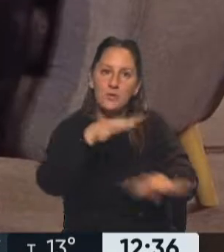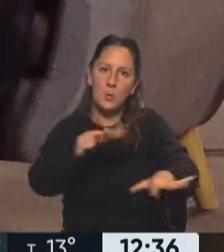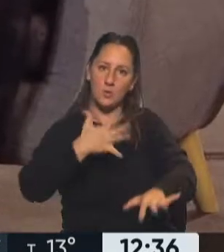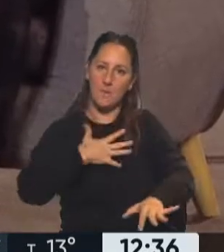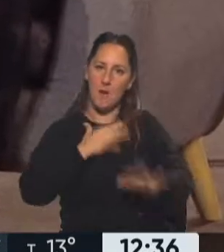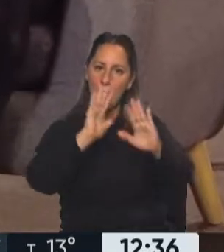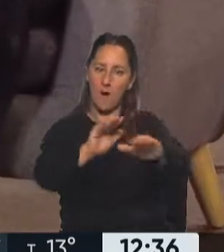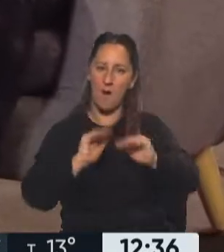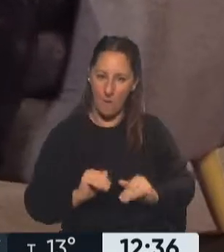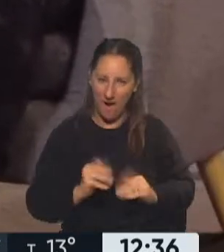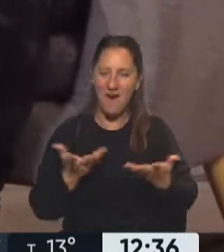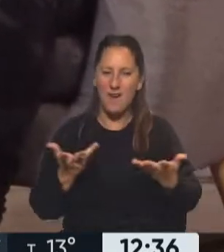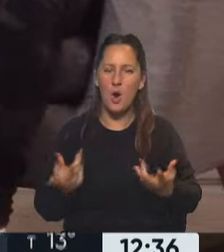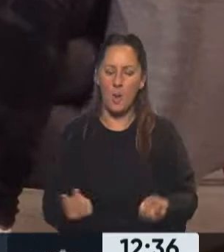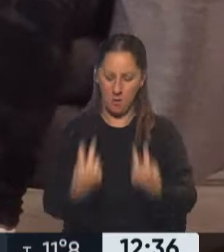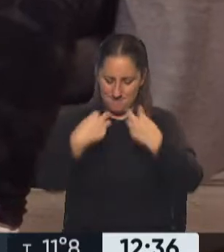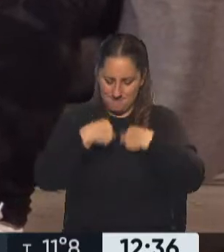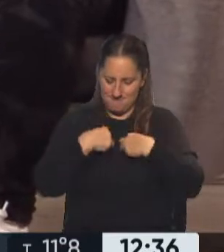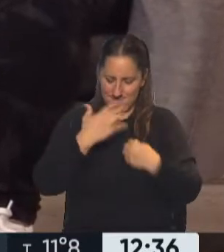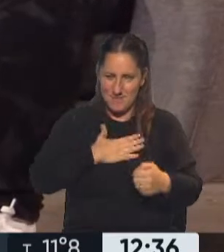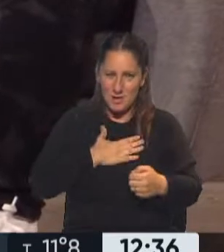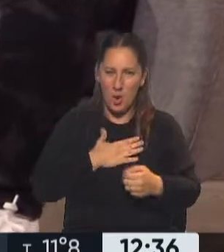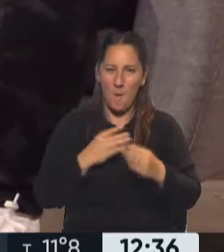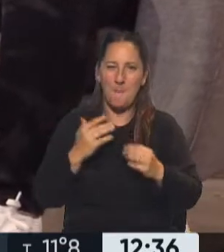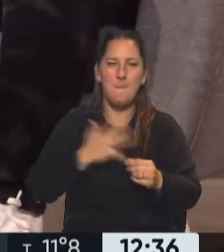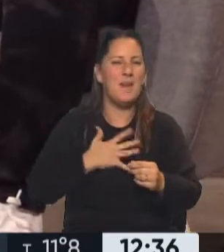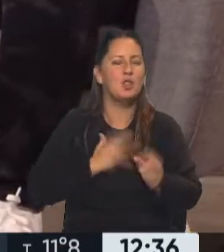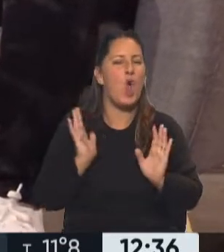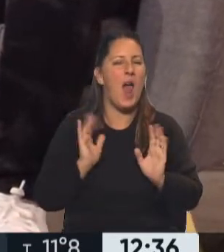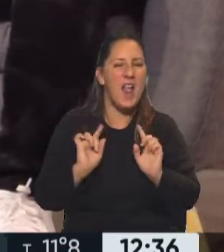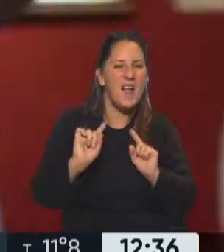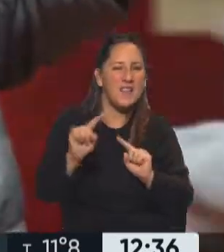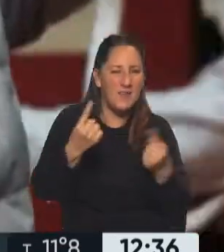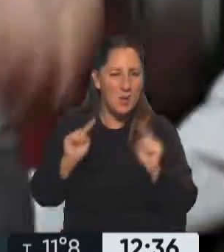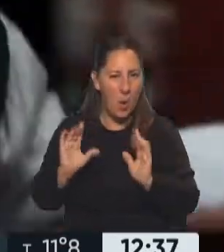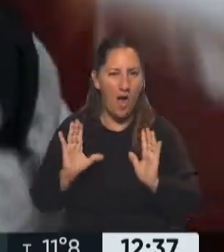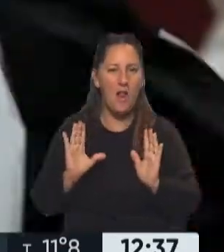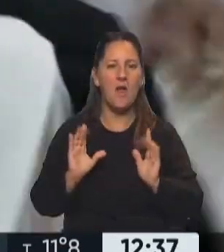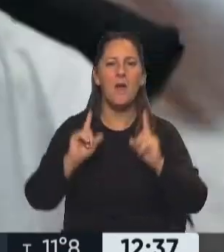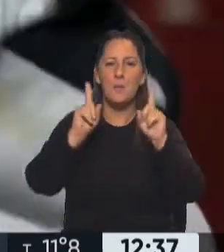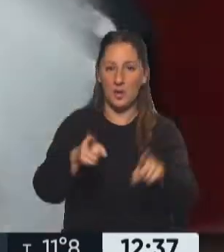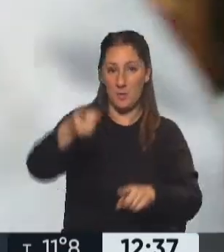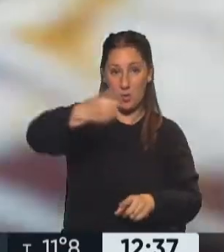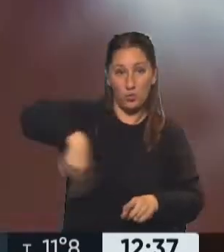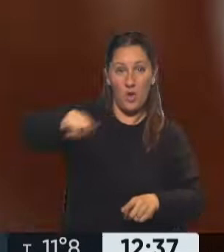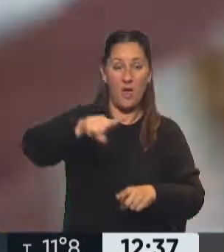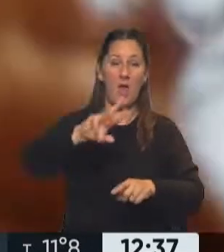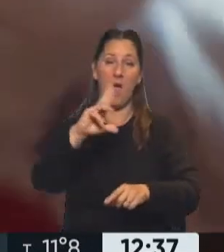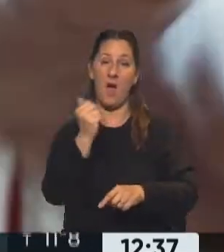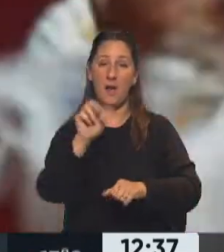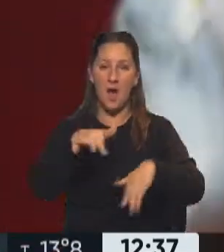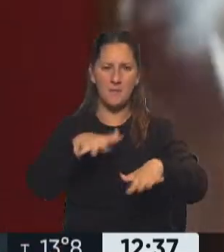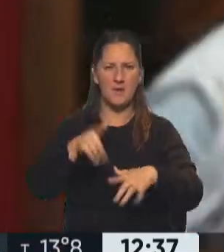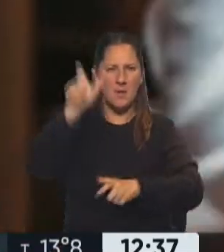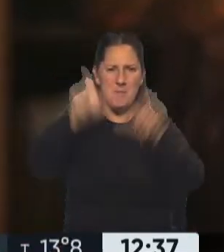¿Para qué loco? Porque decís que es muy introspectivo o también muy personal, casi individualista. Sin embargo, ustedes están haciendo una gran cruzada